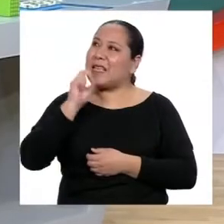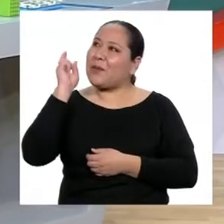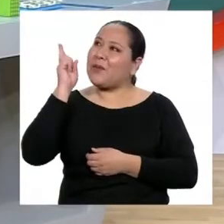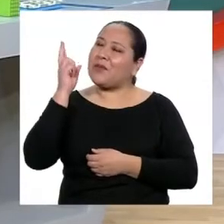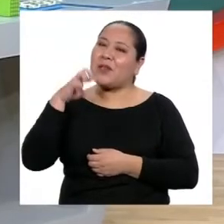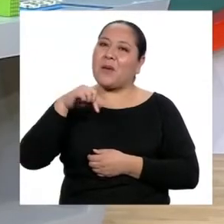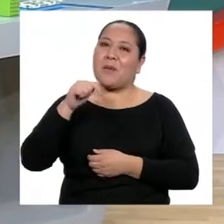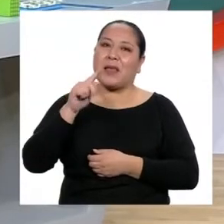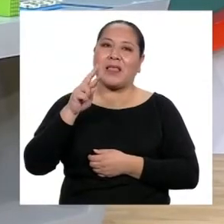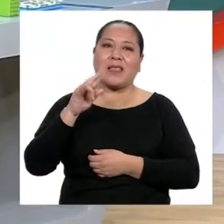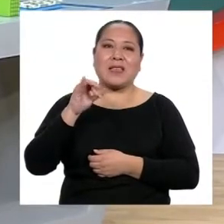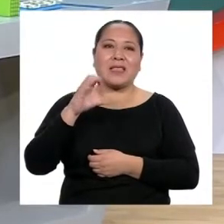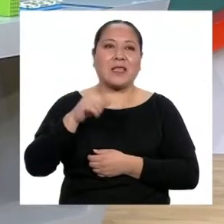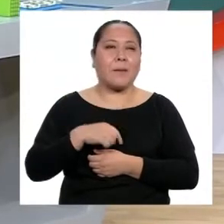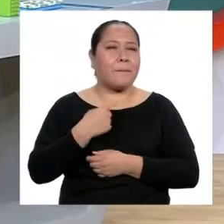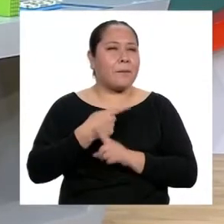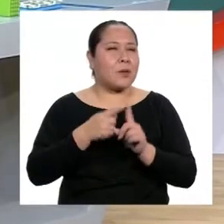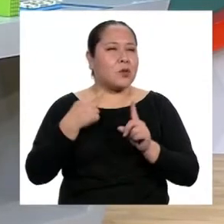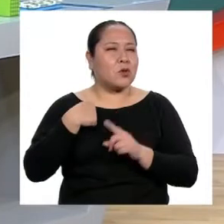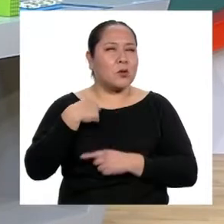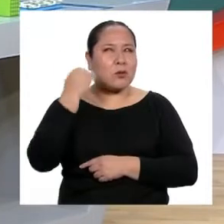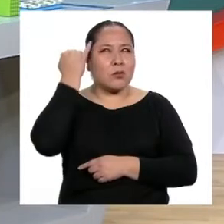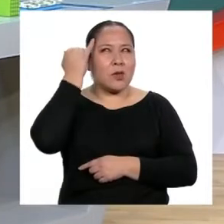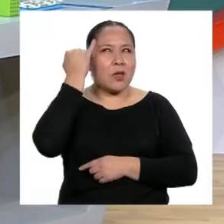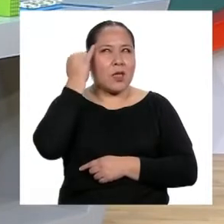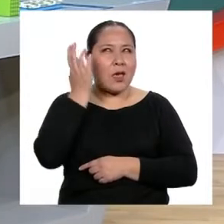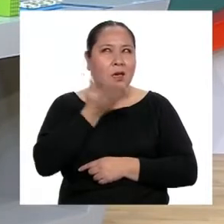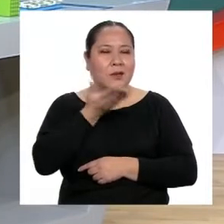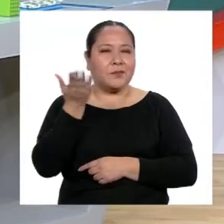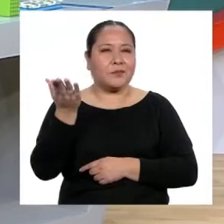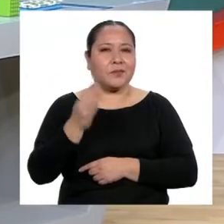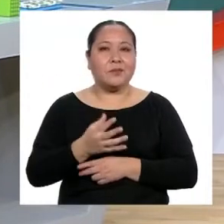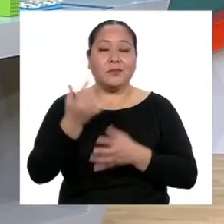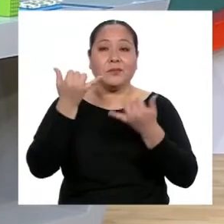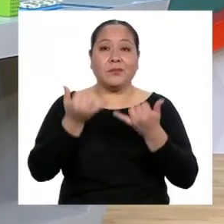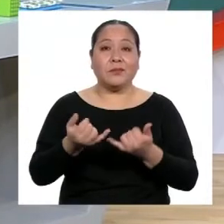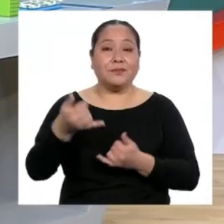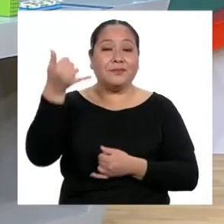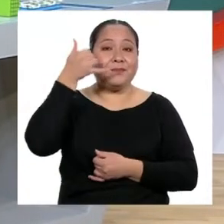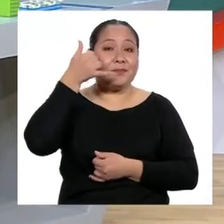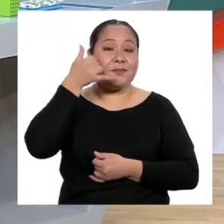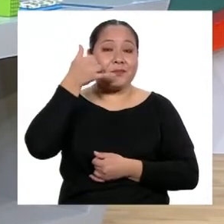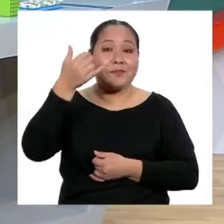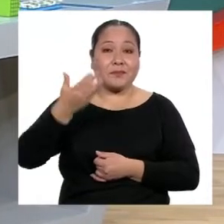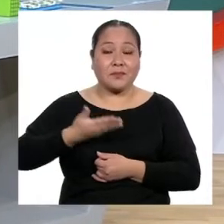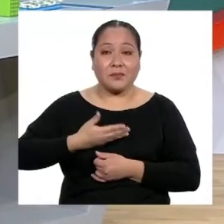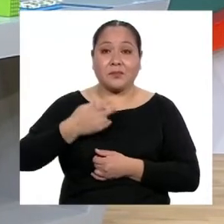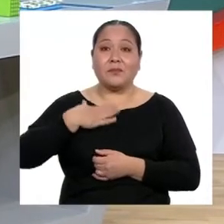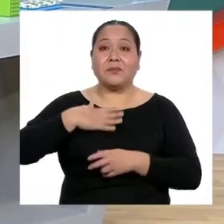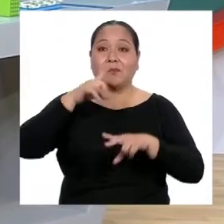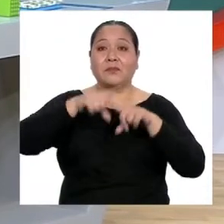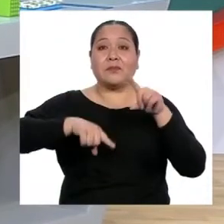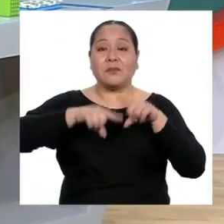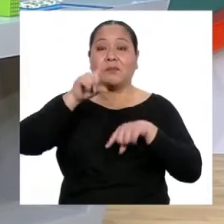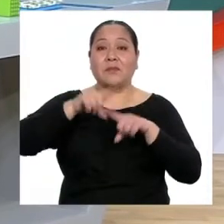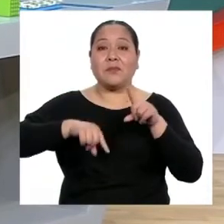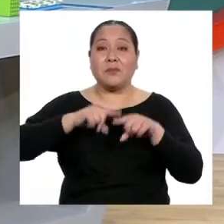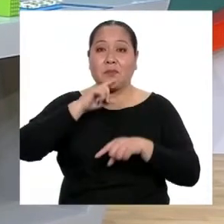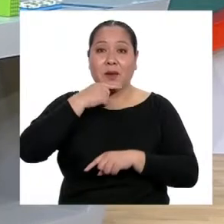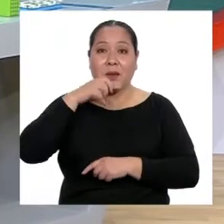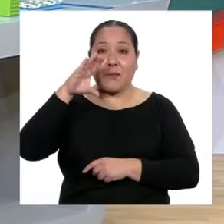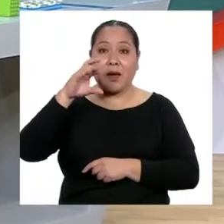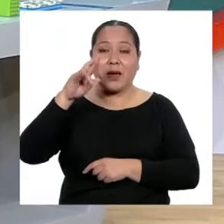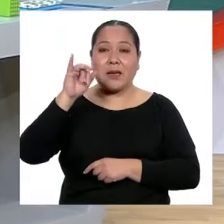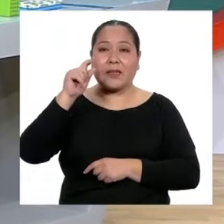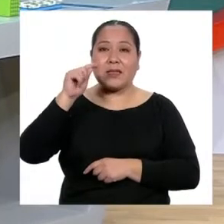Pero justo tenía una propuesta que hacerle. Hoy me ha llamado mi prima Cristina y he estado pensando sobre